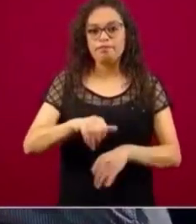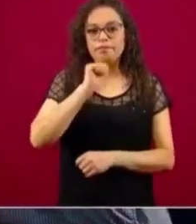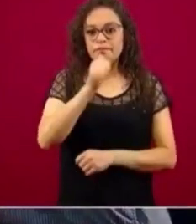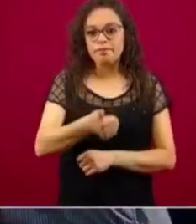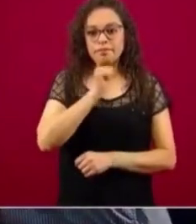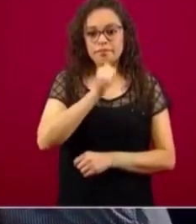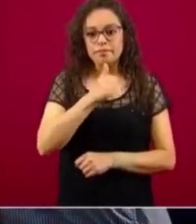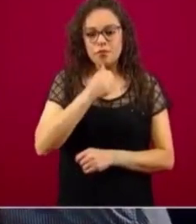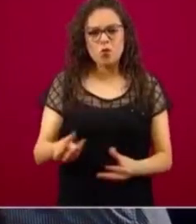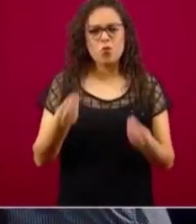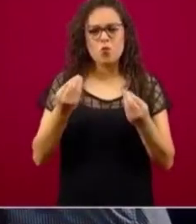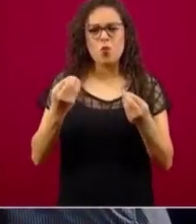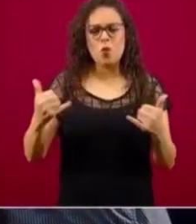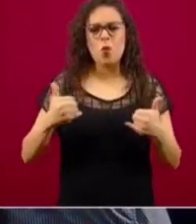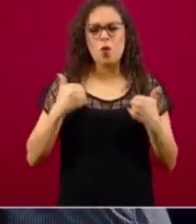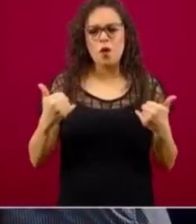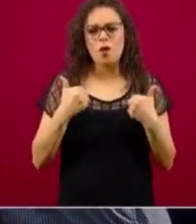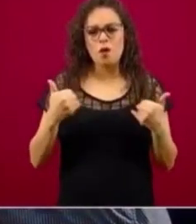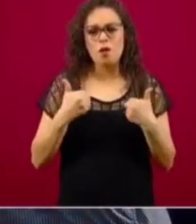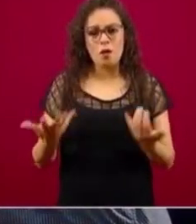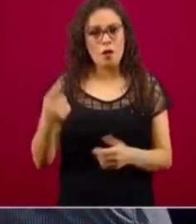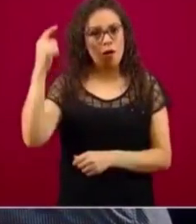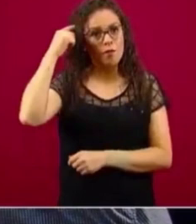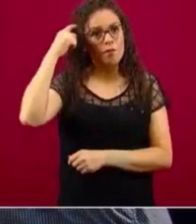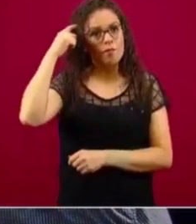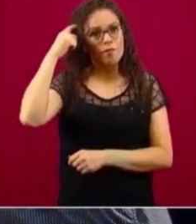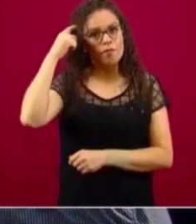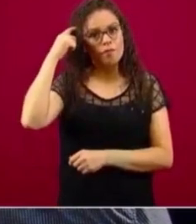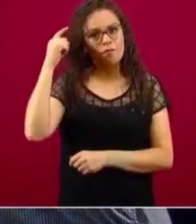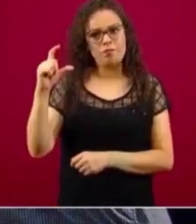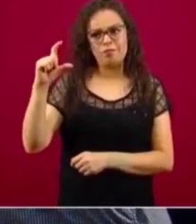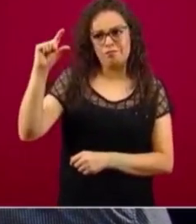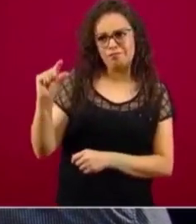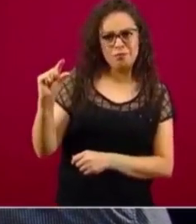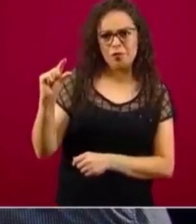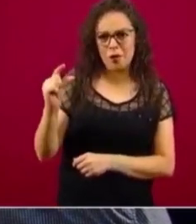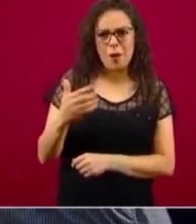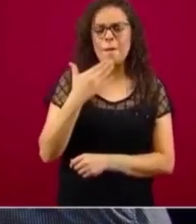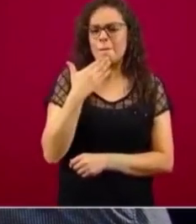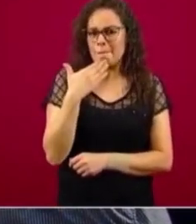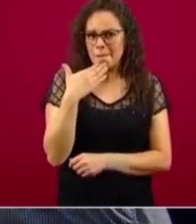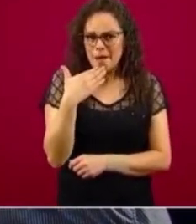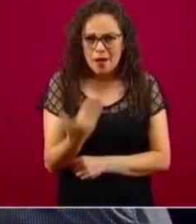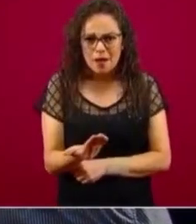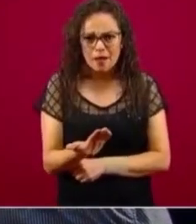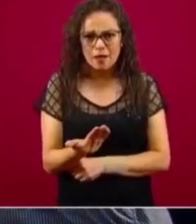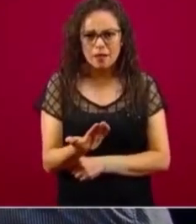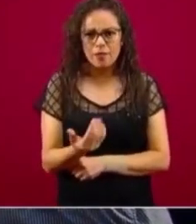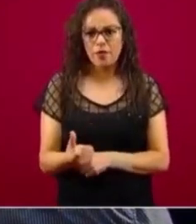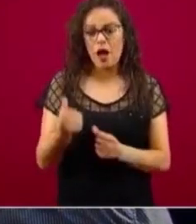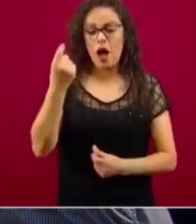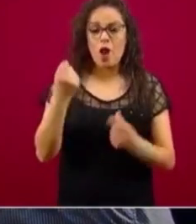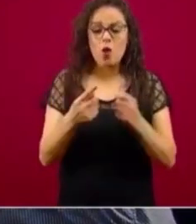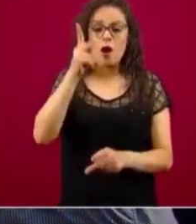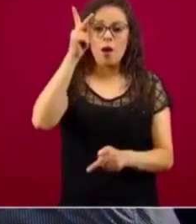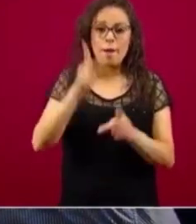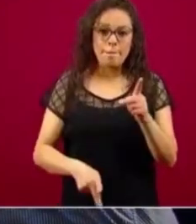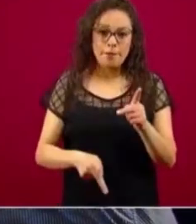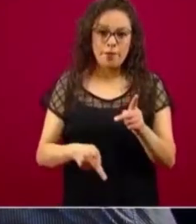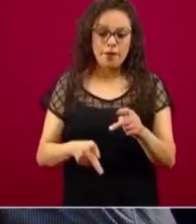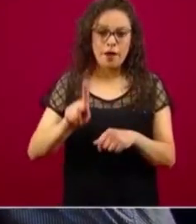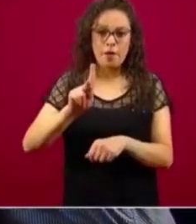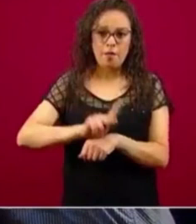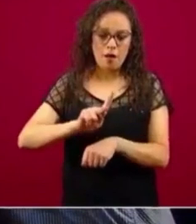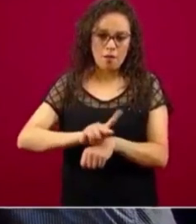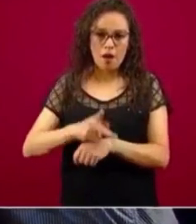limita por el nivel educativo. Estamos hablando de jóvenes que a lo mejor algunos no concluyó en el bachillerato, pero también